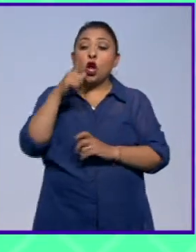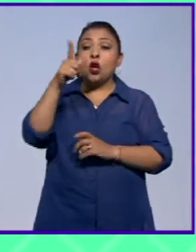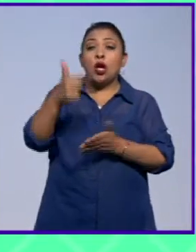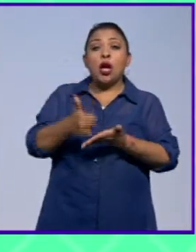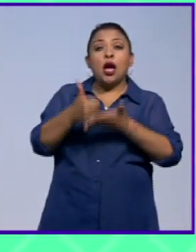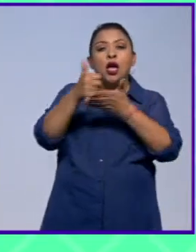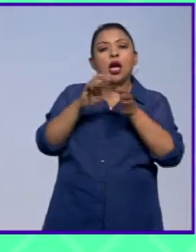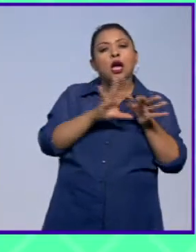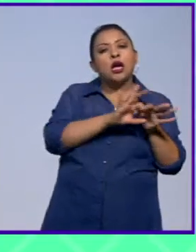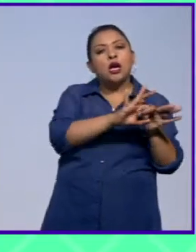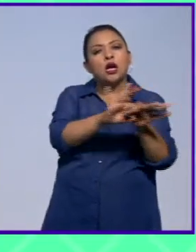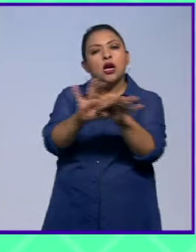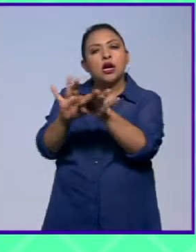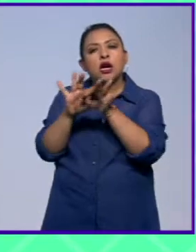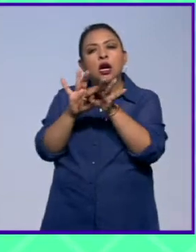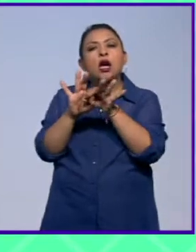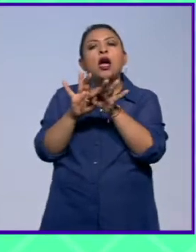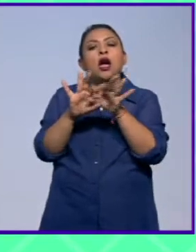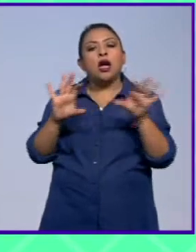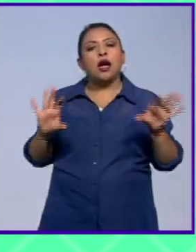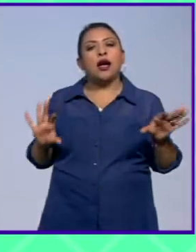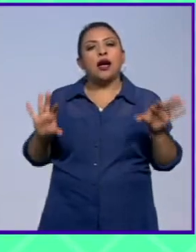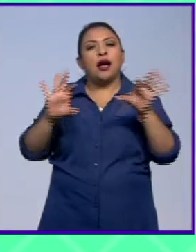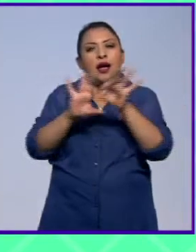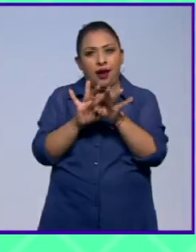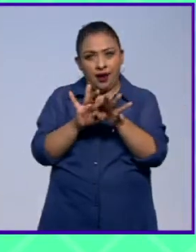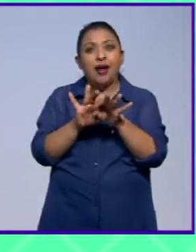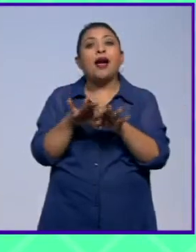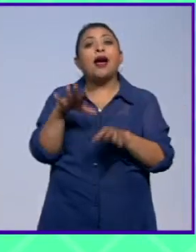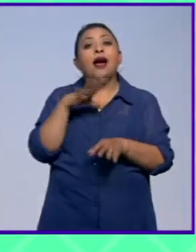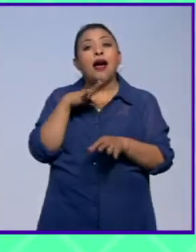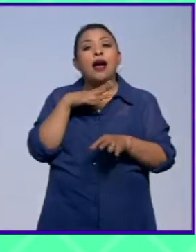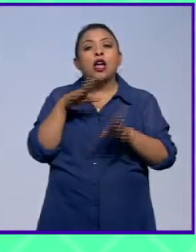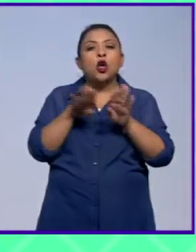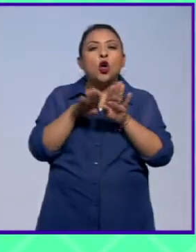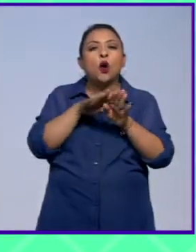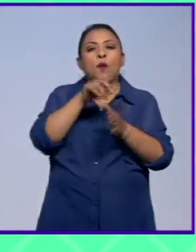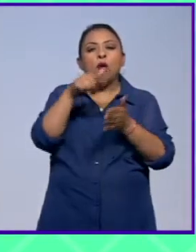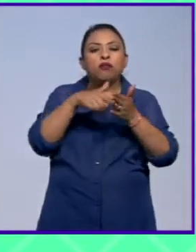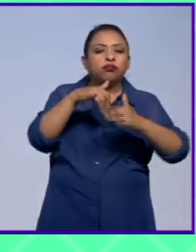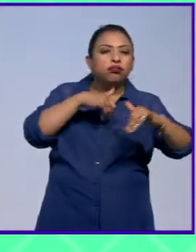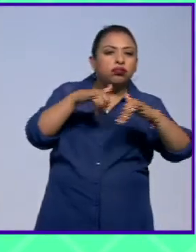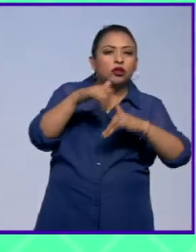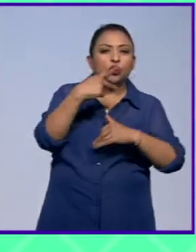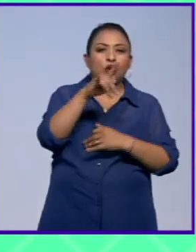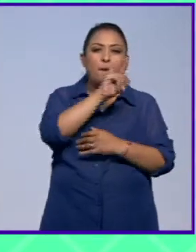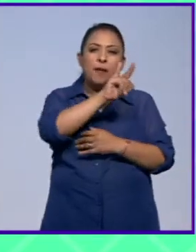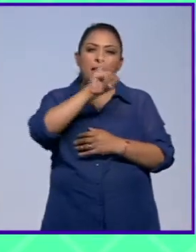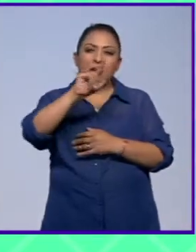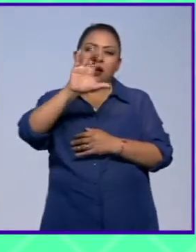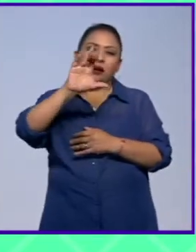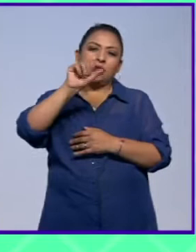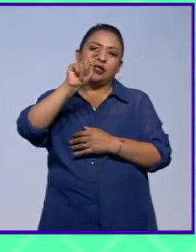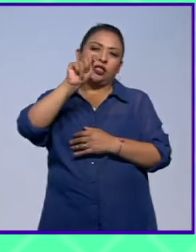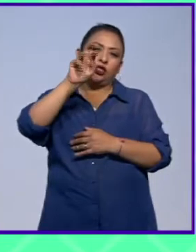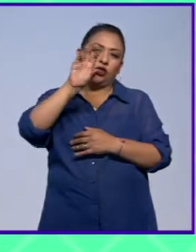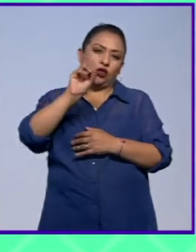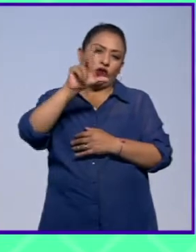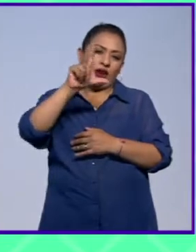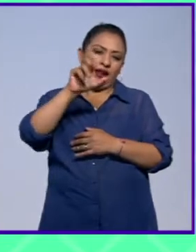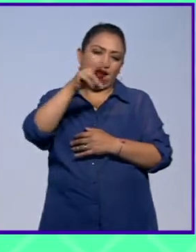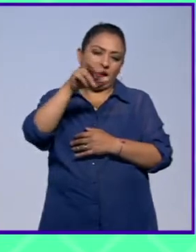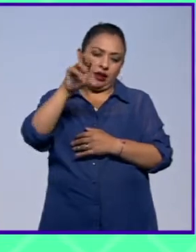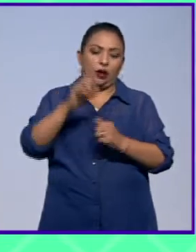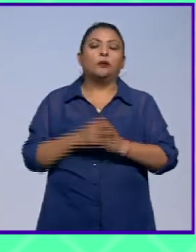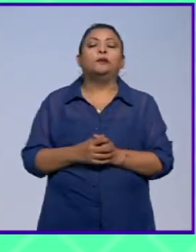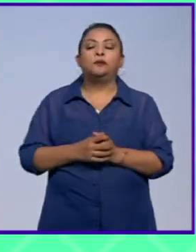instrumento de unificación e intersección que revela la geometría orgánica de las obras de Castro Leñero. Claro, cuando uno